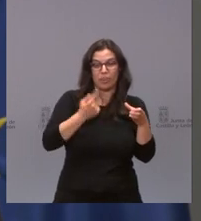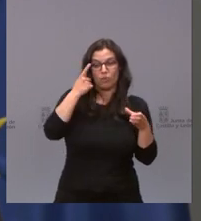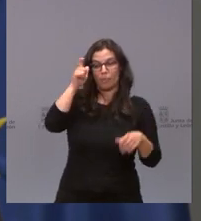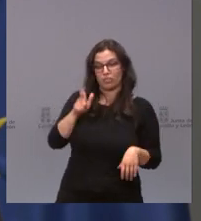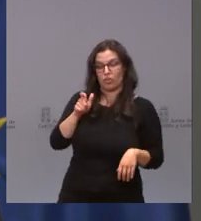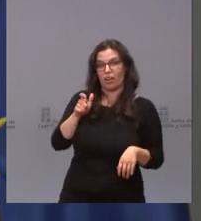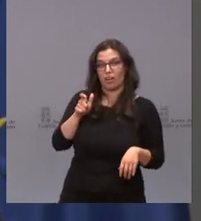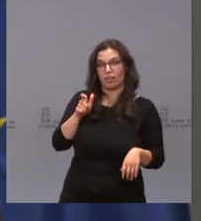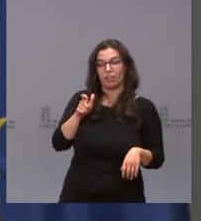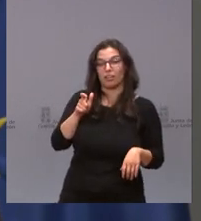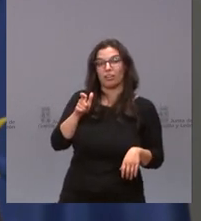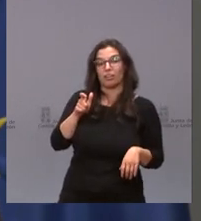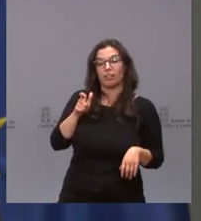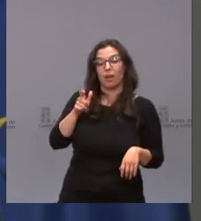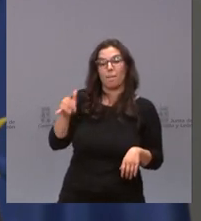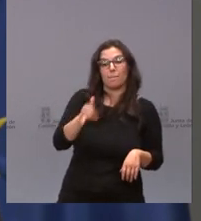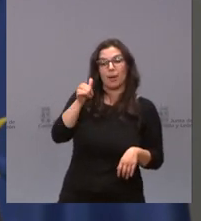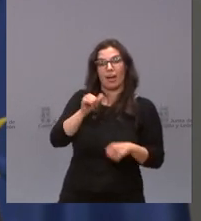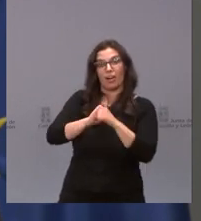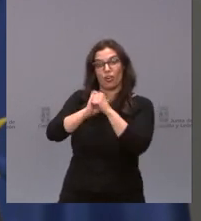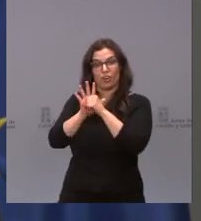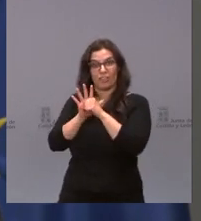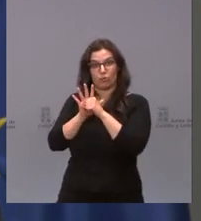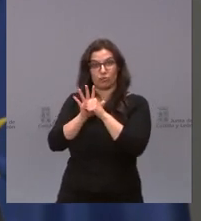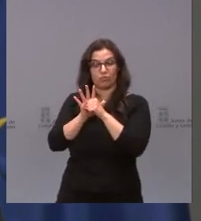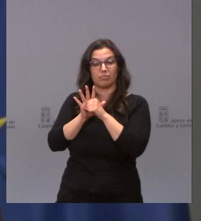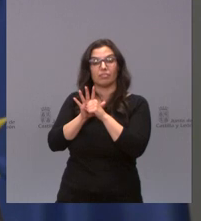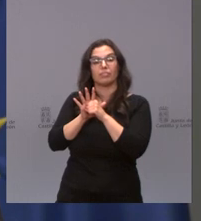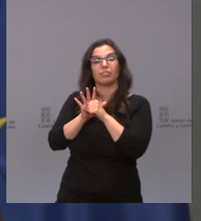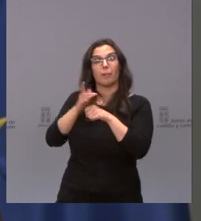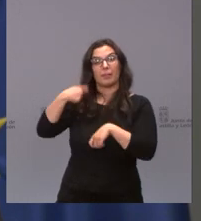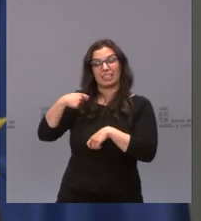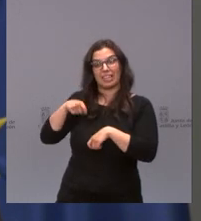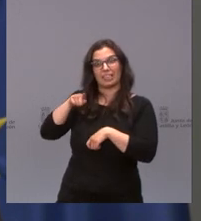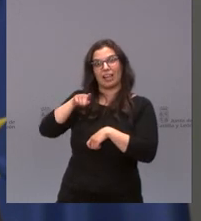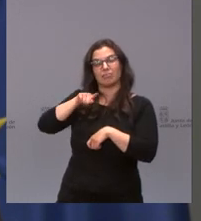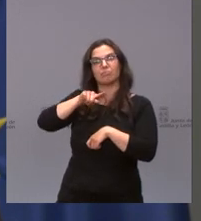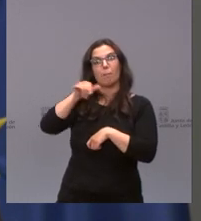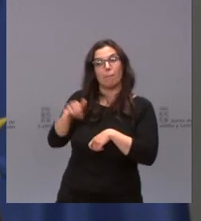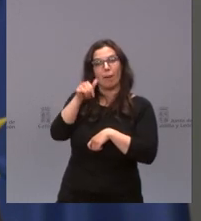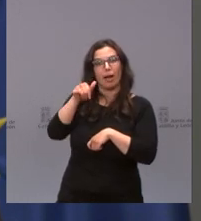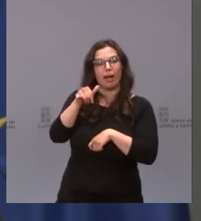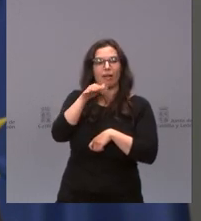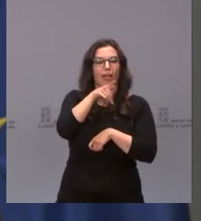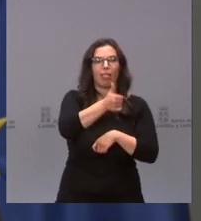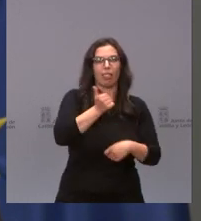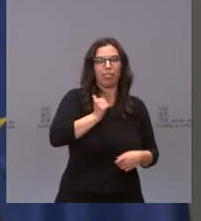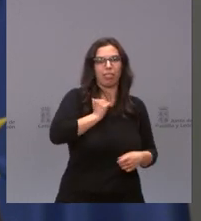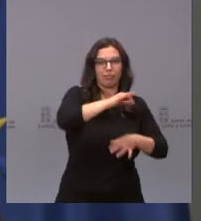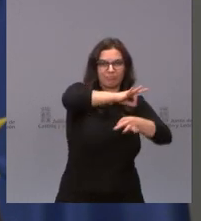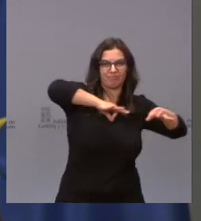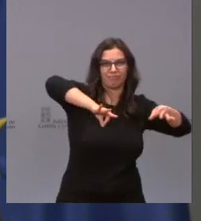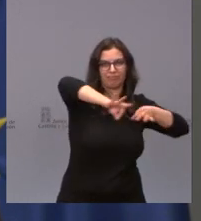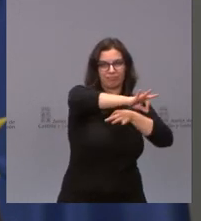del presidente para hacer este cambio y que aprovecha el transfugismo para cambiar